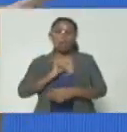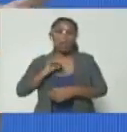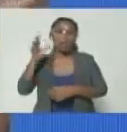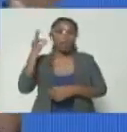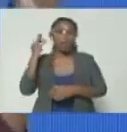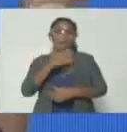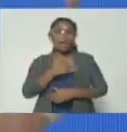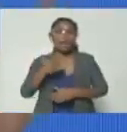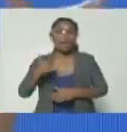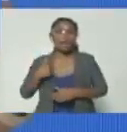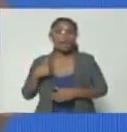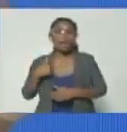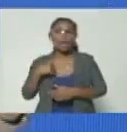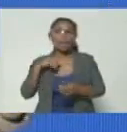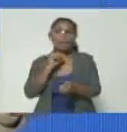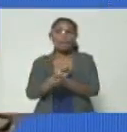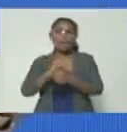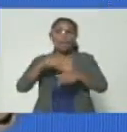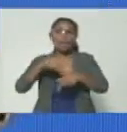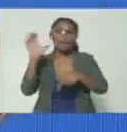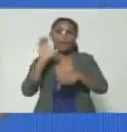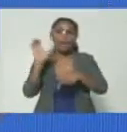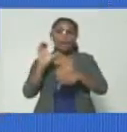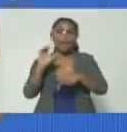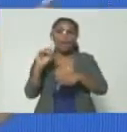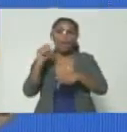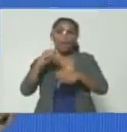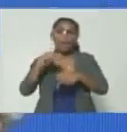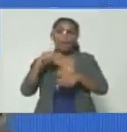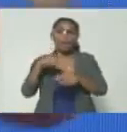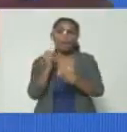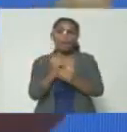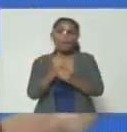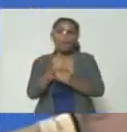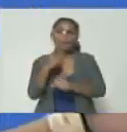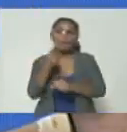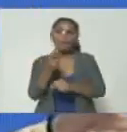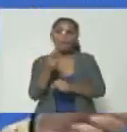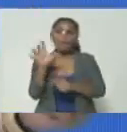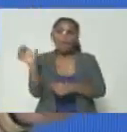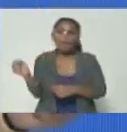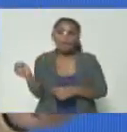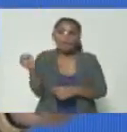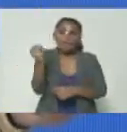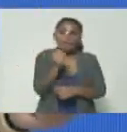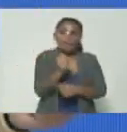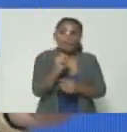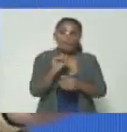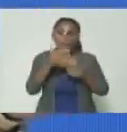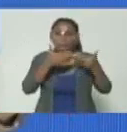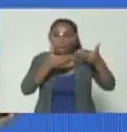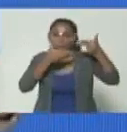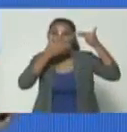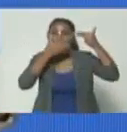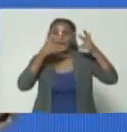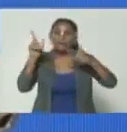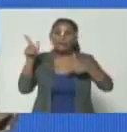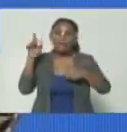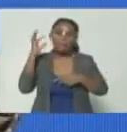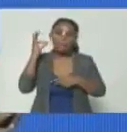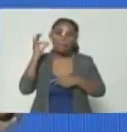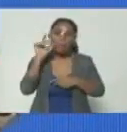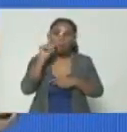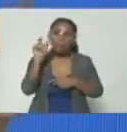pretendía ser secuestrada aquí en Caracas o en esta operación que usted llama de extracción por parte del señor Javier